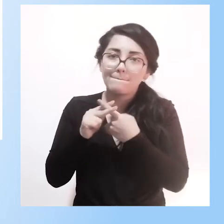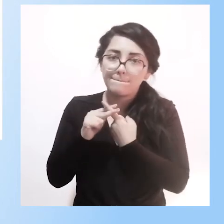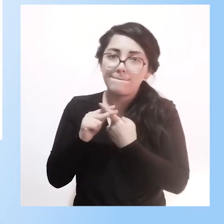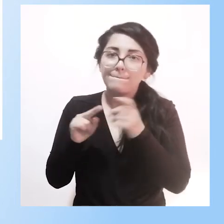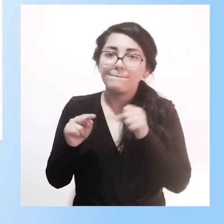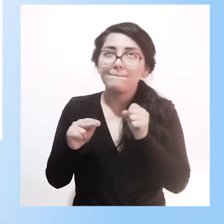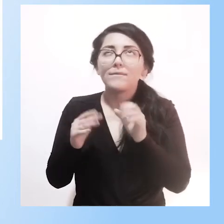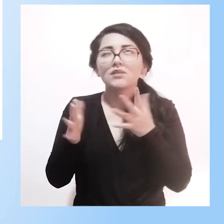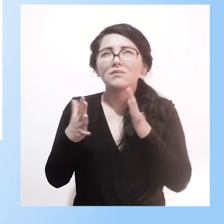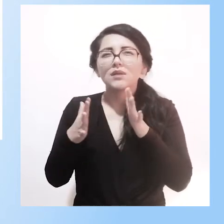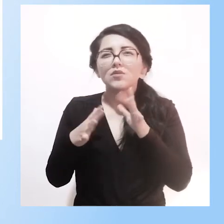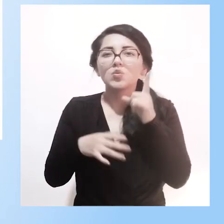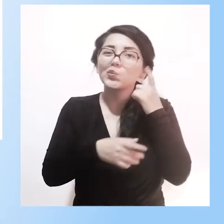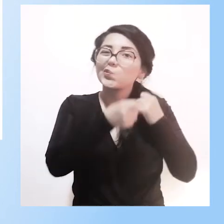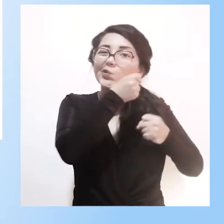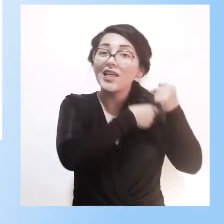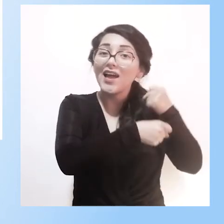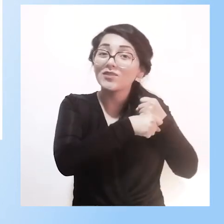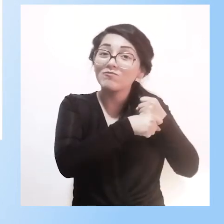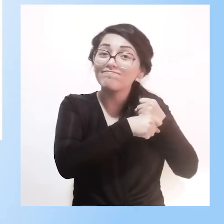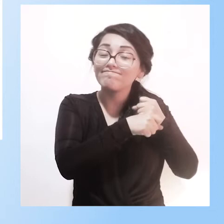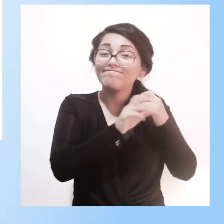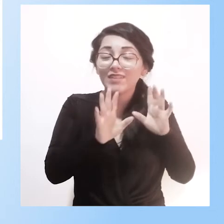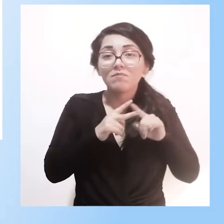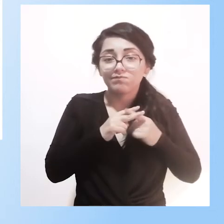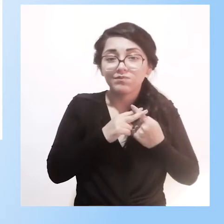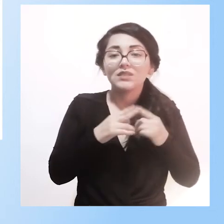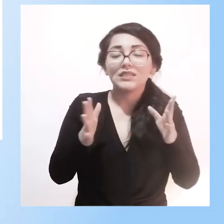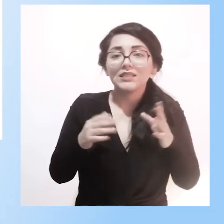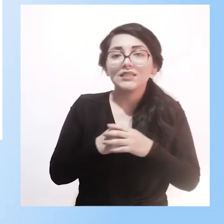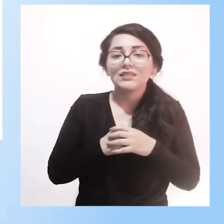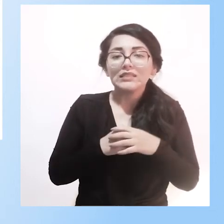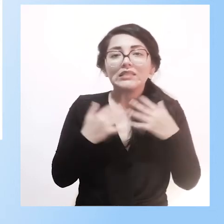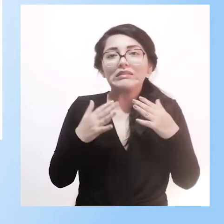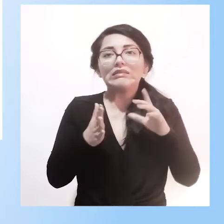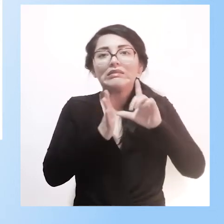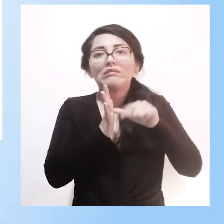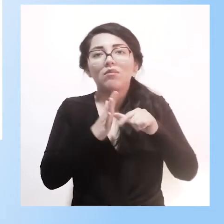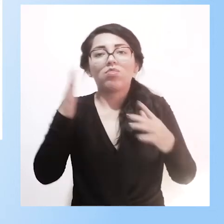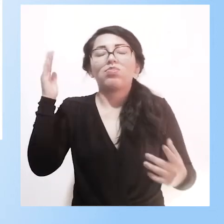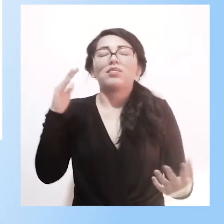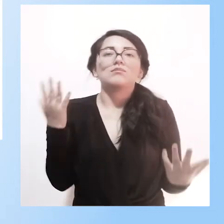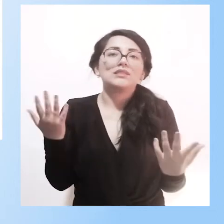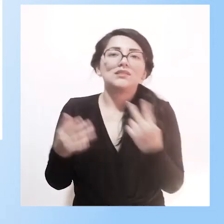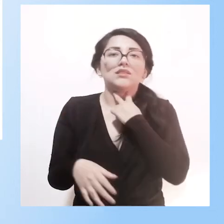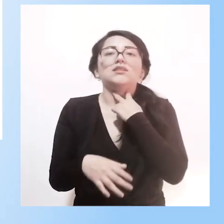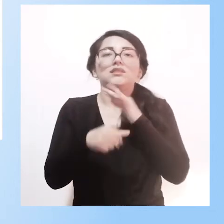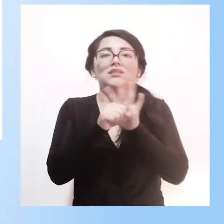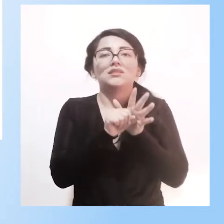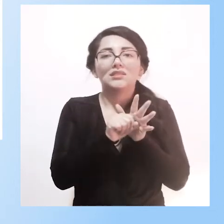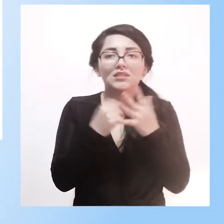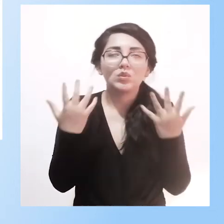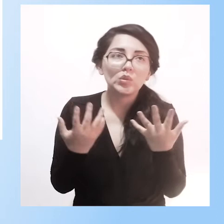aproximadamente un año, y fuimos atropelados por la pandemia. Entonces, es una